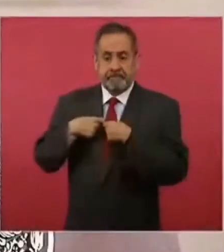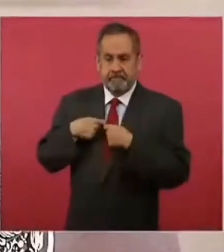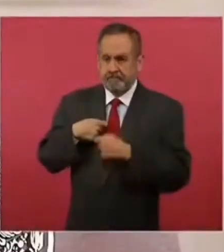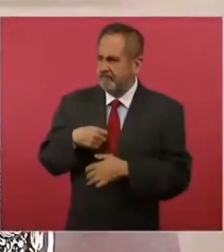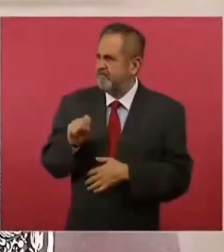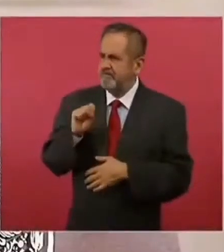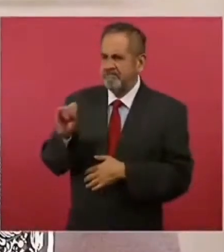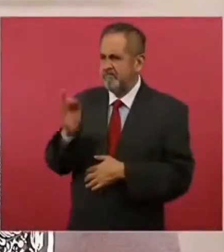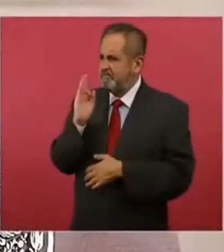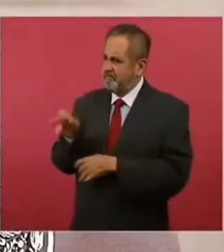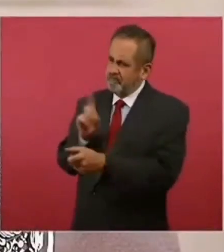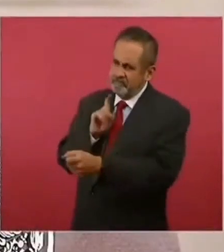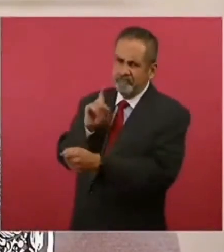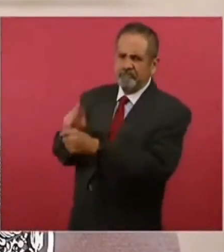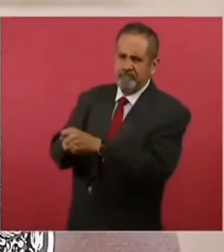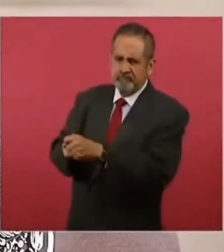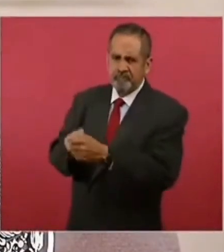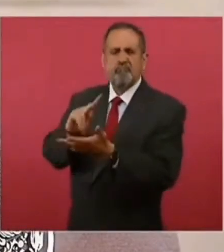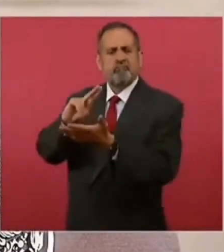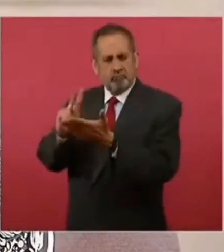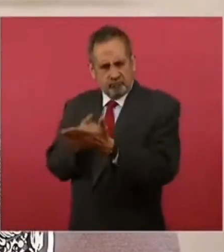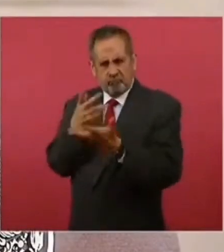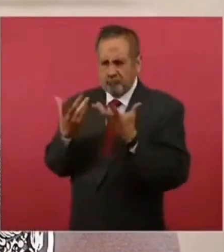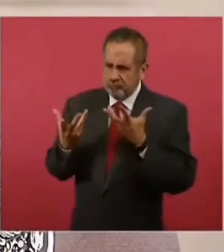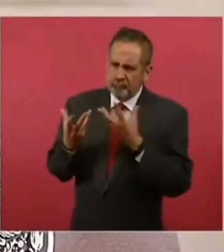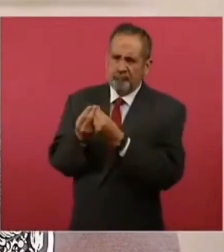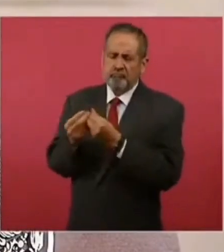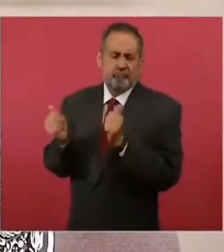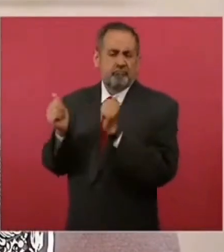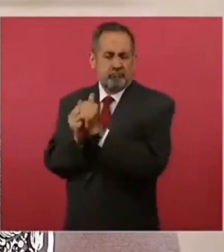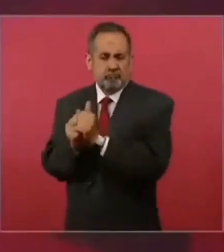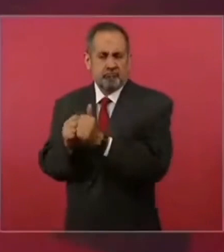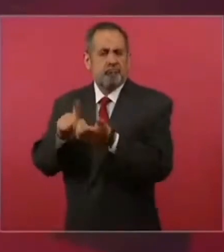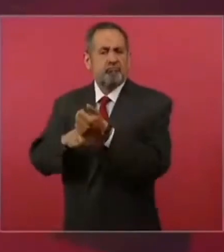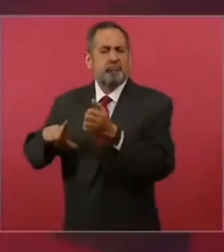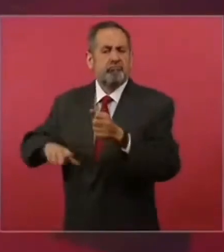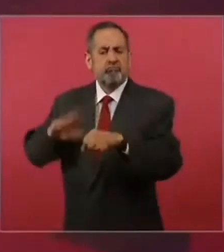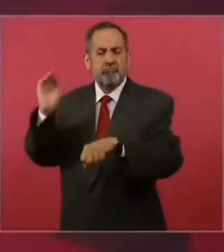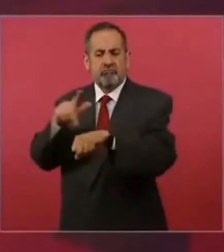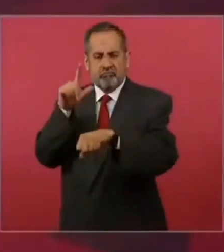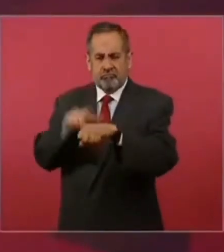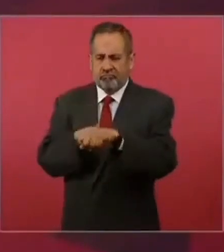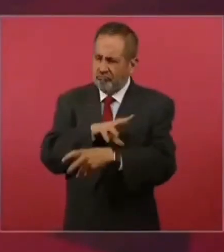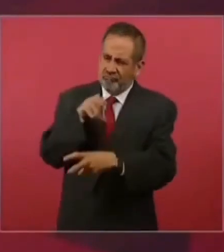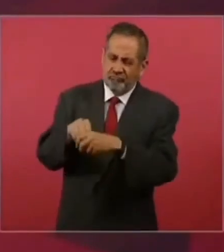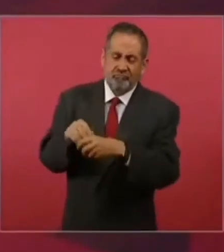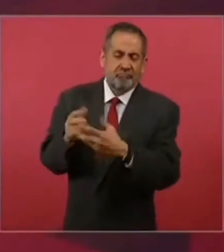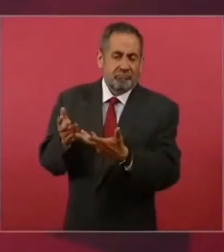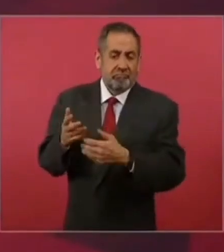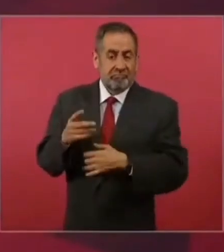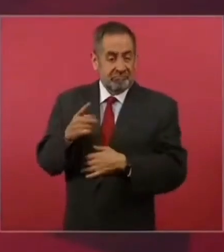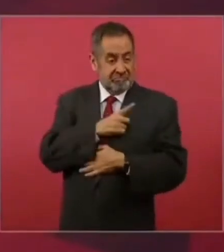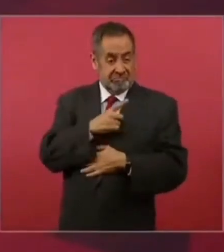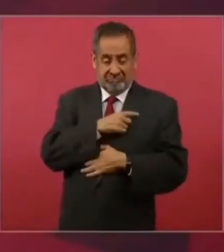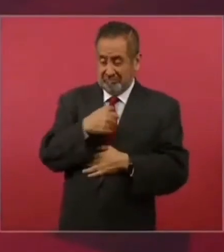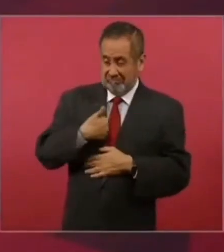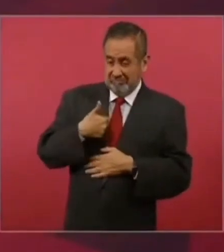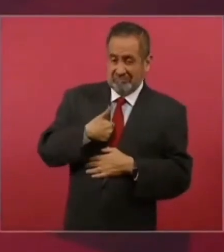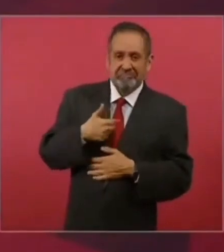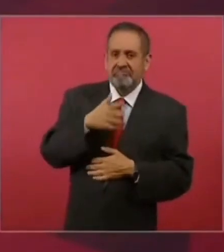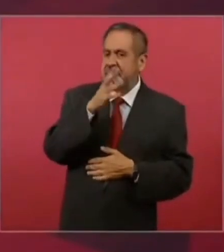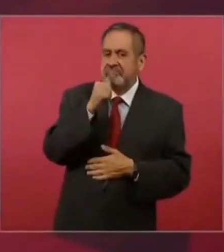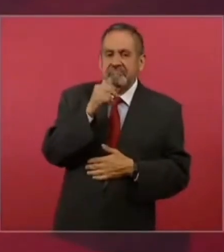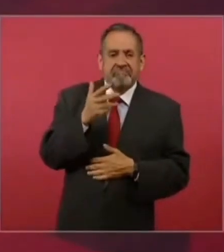convenio de recentralización porque no teníamos ninguna posibilidad en el estado,